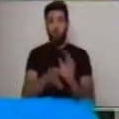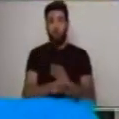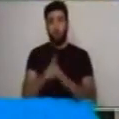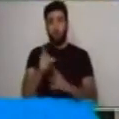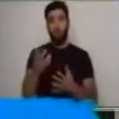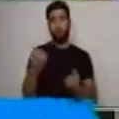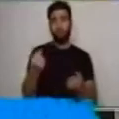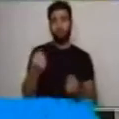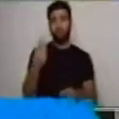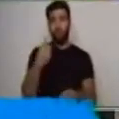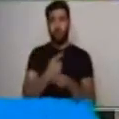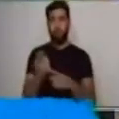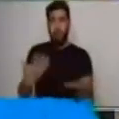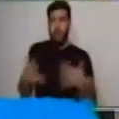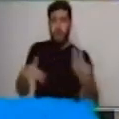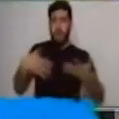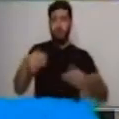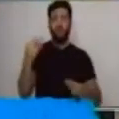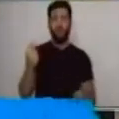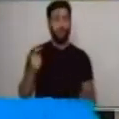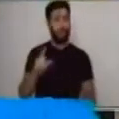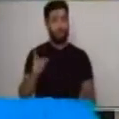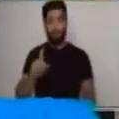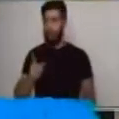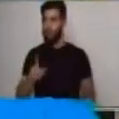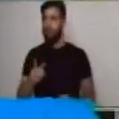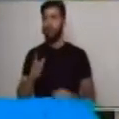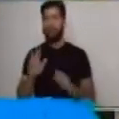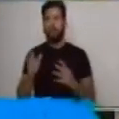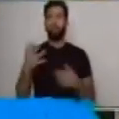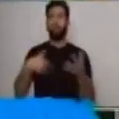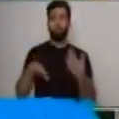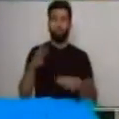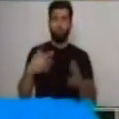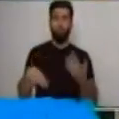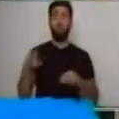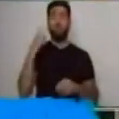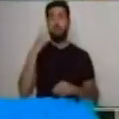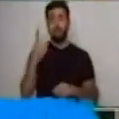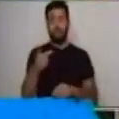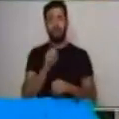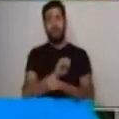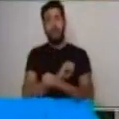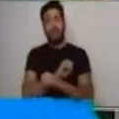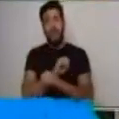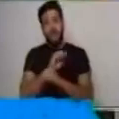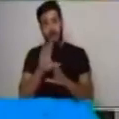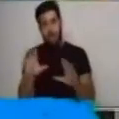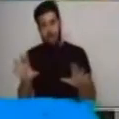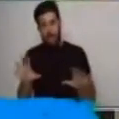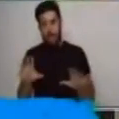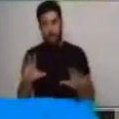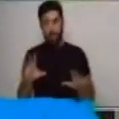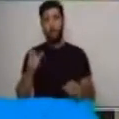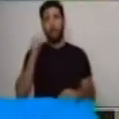narraciones que vayamos haciendo. Y recordad usar siempre los signos de puntuación.